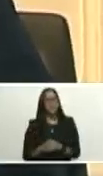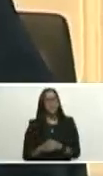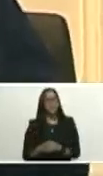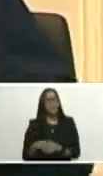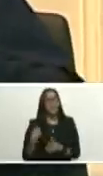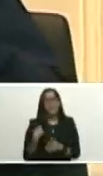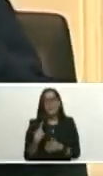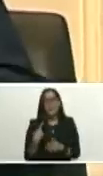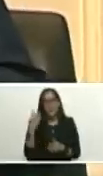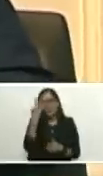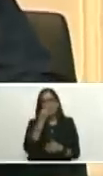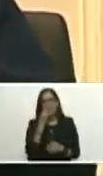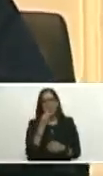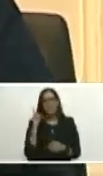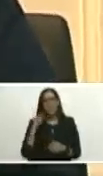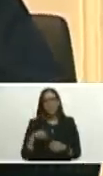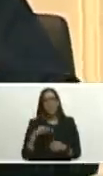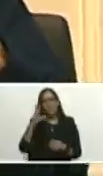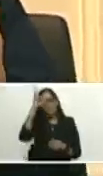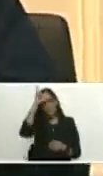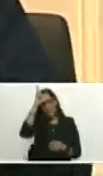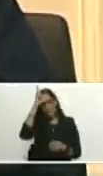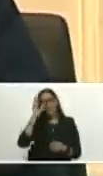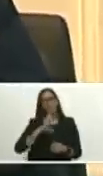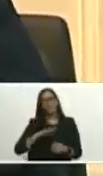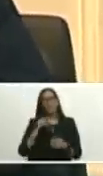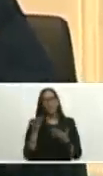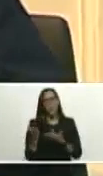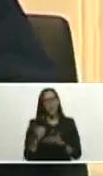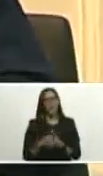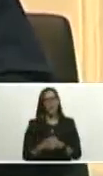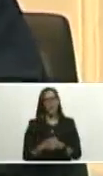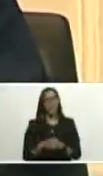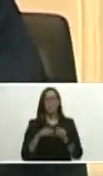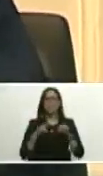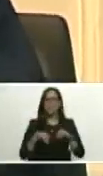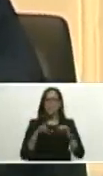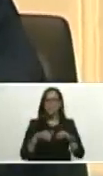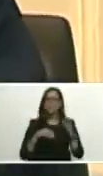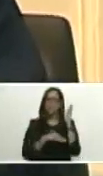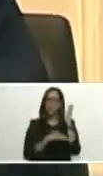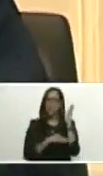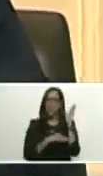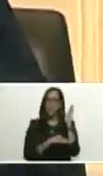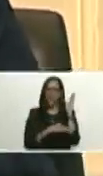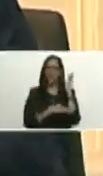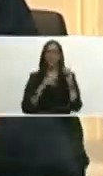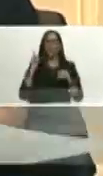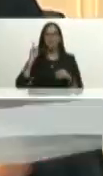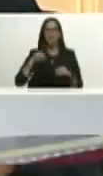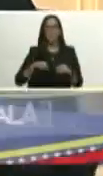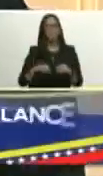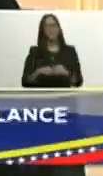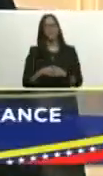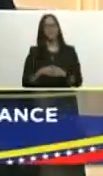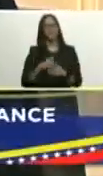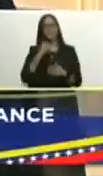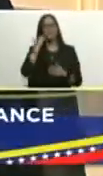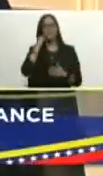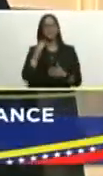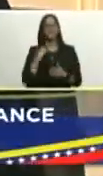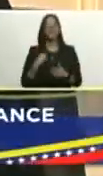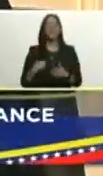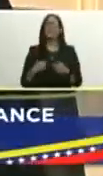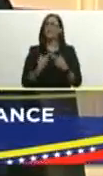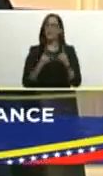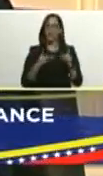maravillosa también Falcón que estuvimos allí también están sembrando Lara que también están sembrando y no es solo maíz distintos